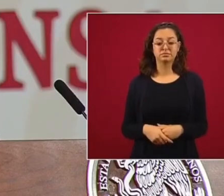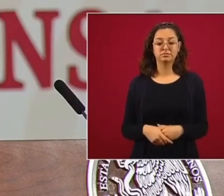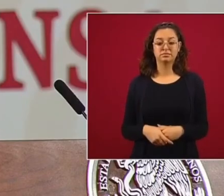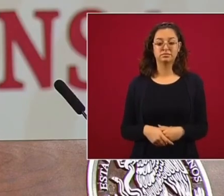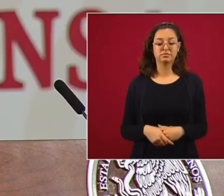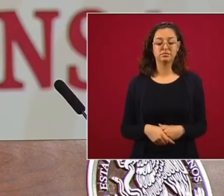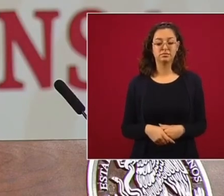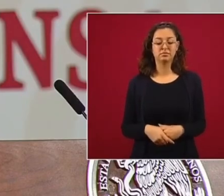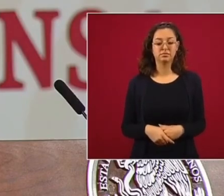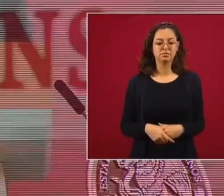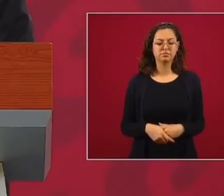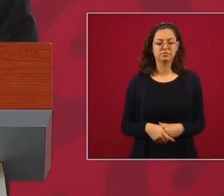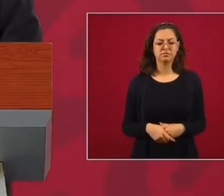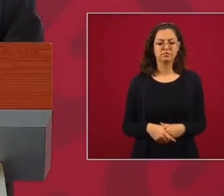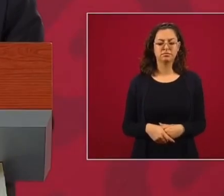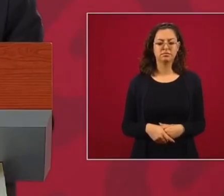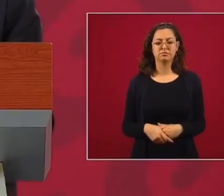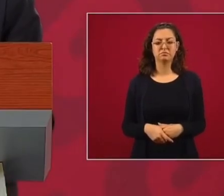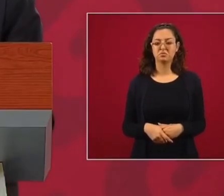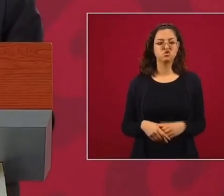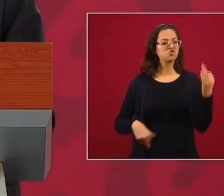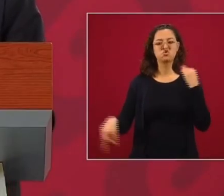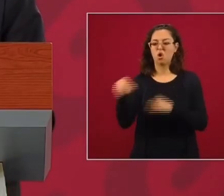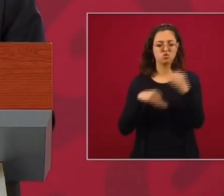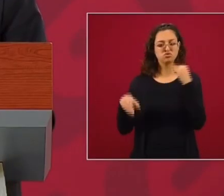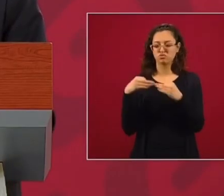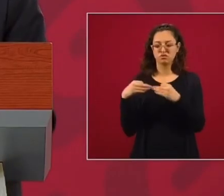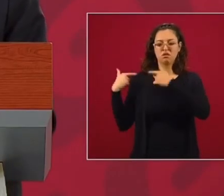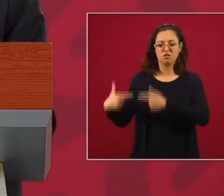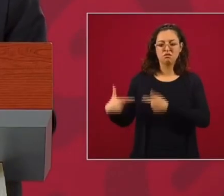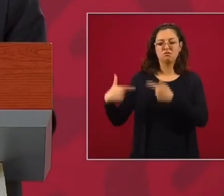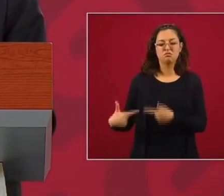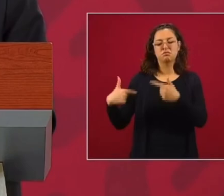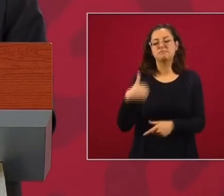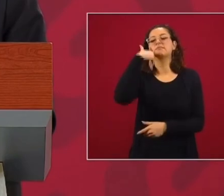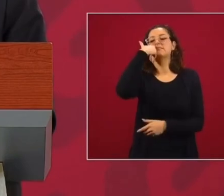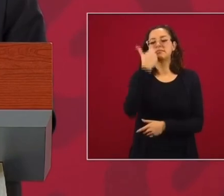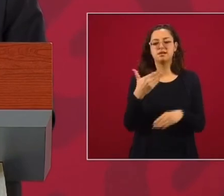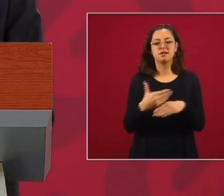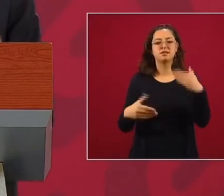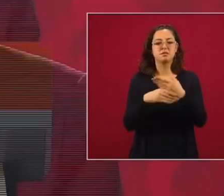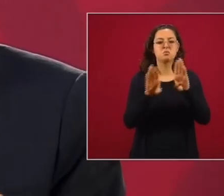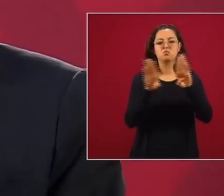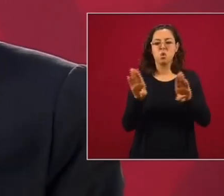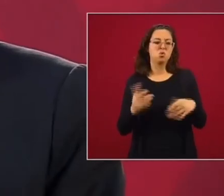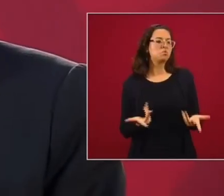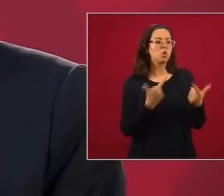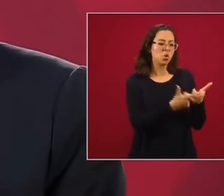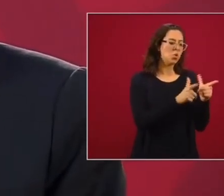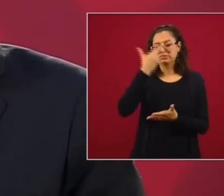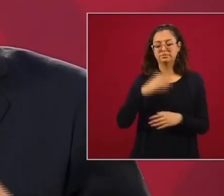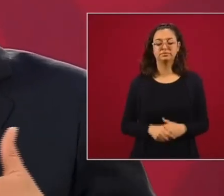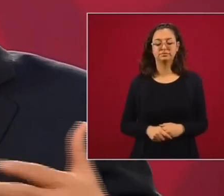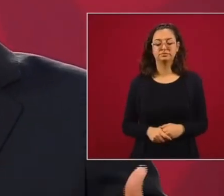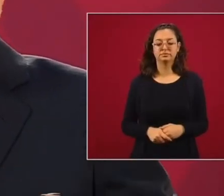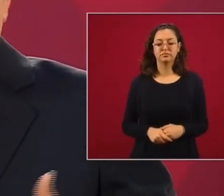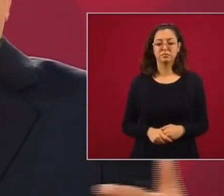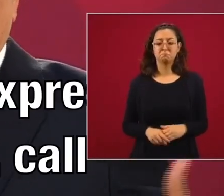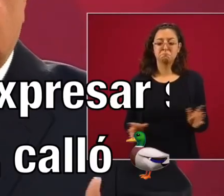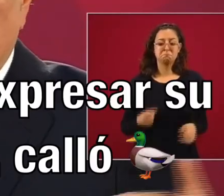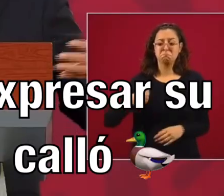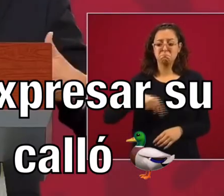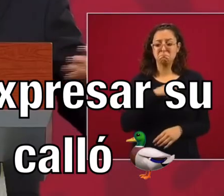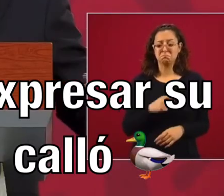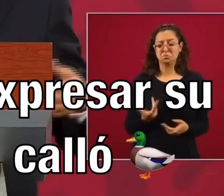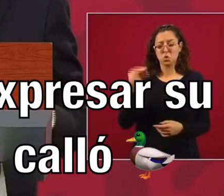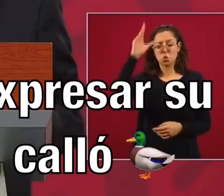insistido en este asunto, sea de un partido o de otro. Y nosotros pues no estamos